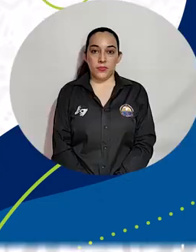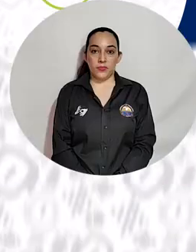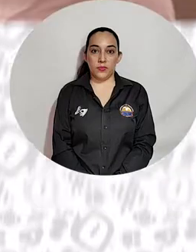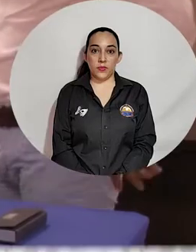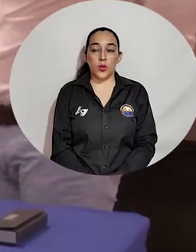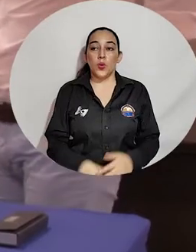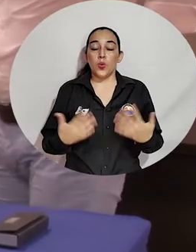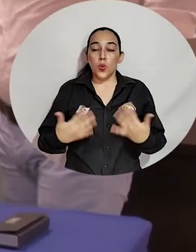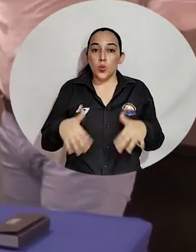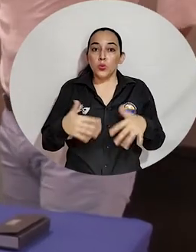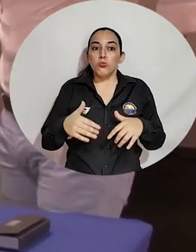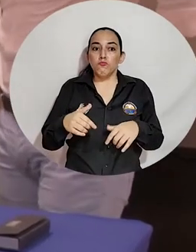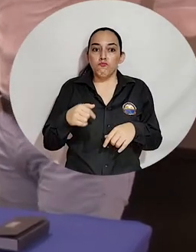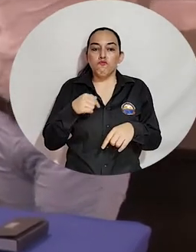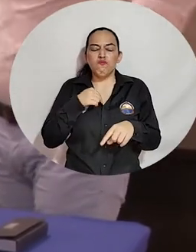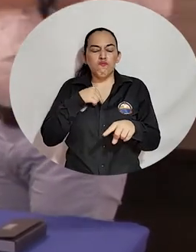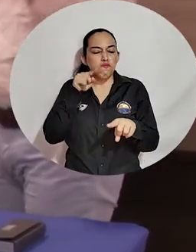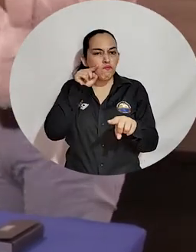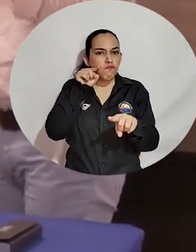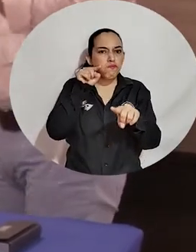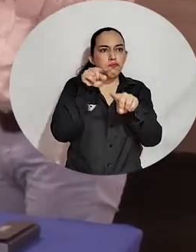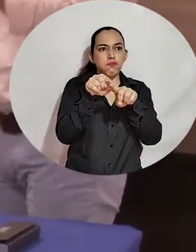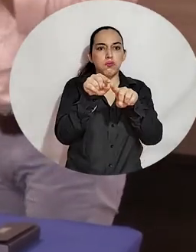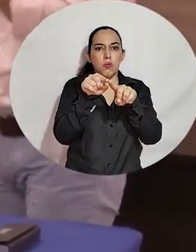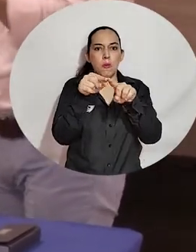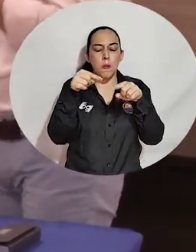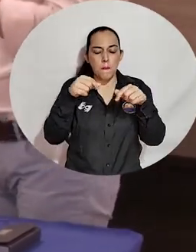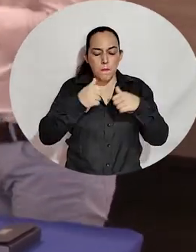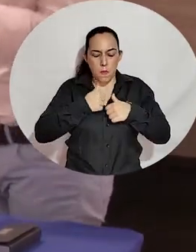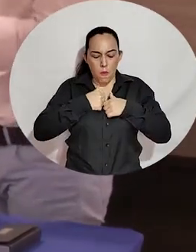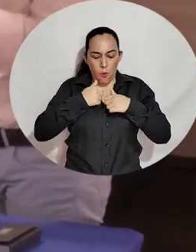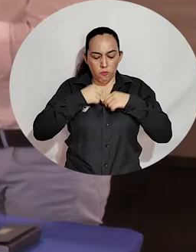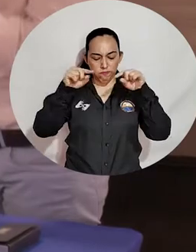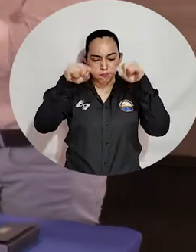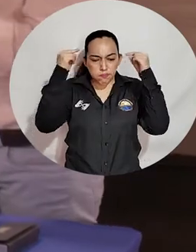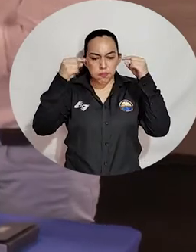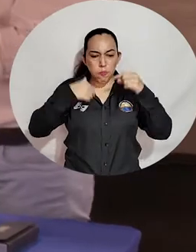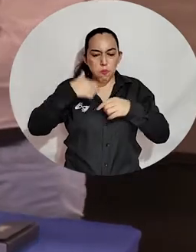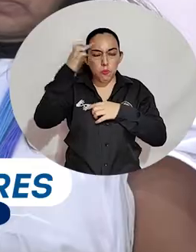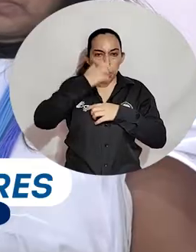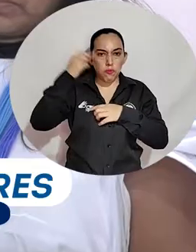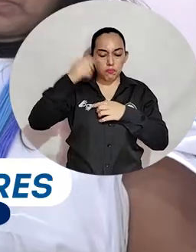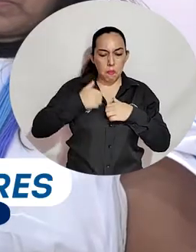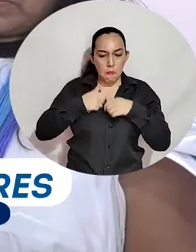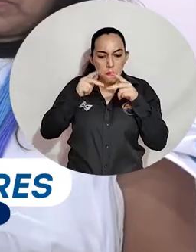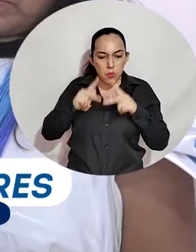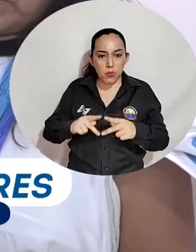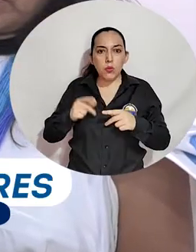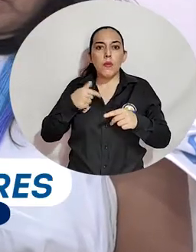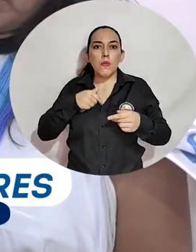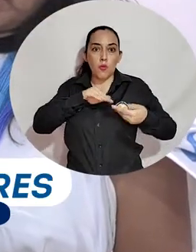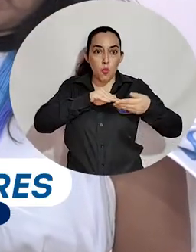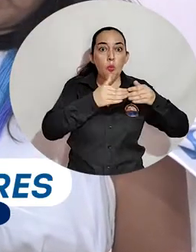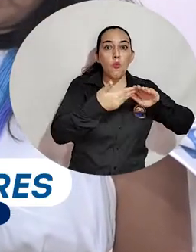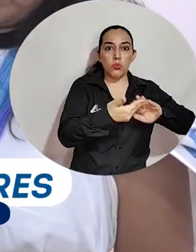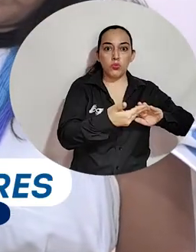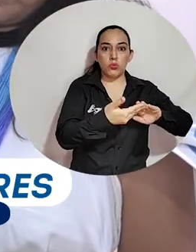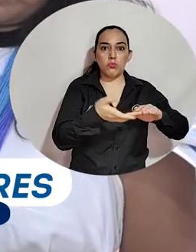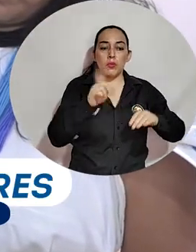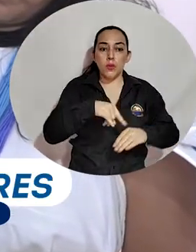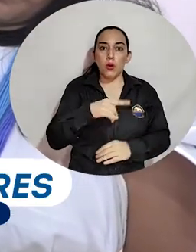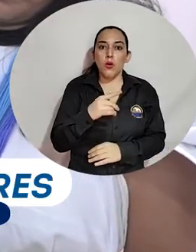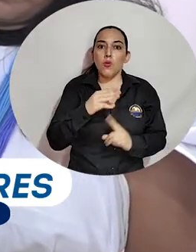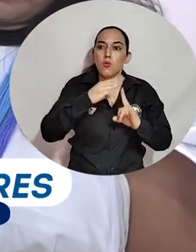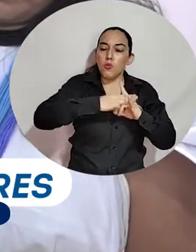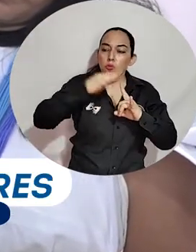Esto es una gran apuesta, esto es un reto tanto personal como para el colectivo Yosokwi, pero sin duda alguna la Universidad de